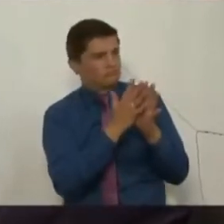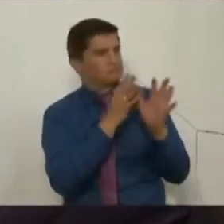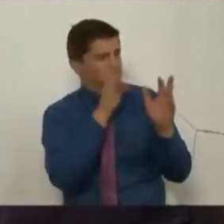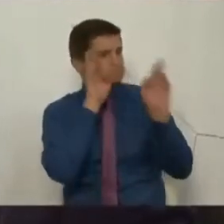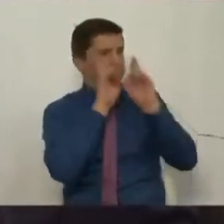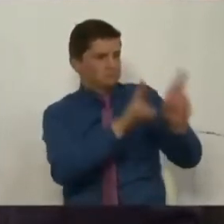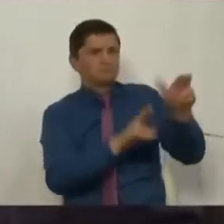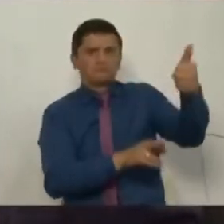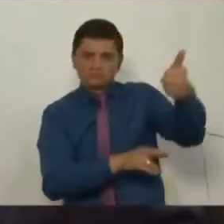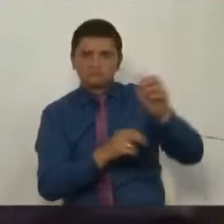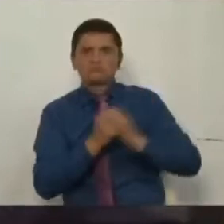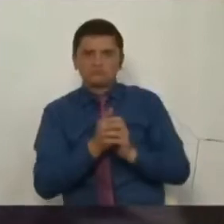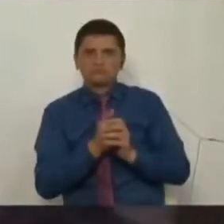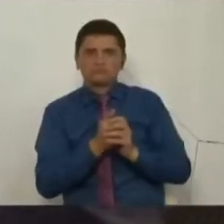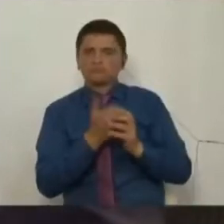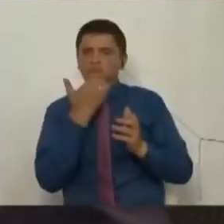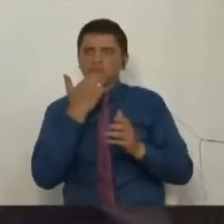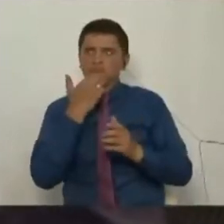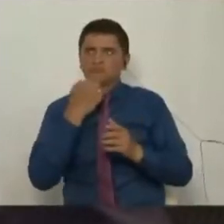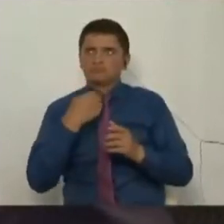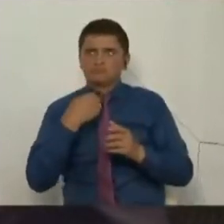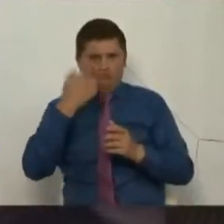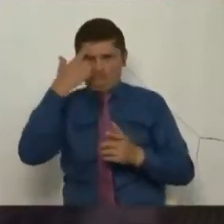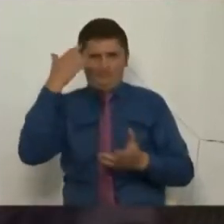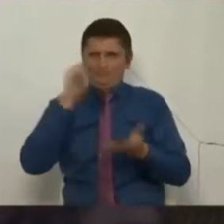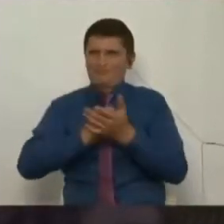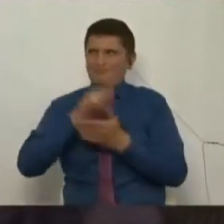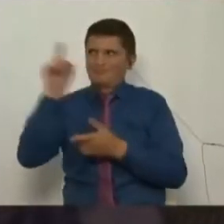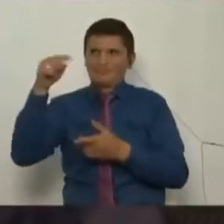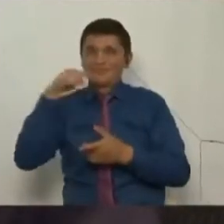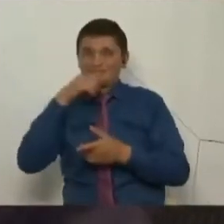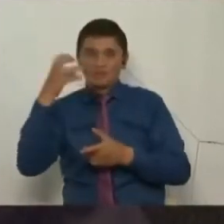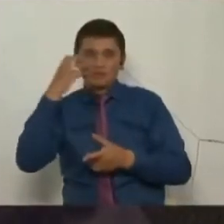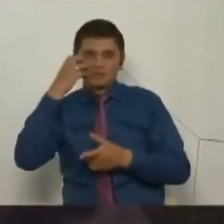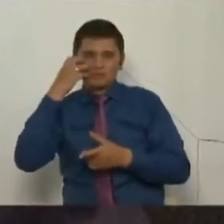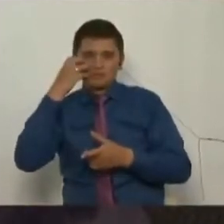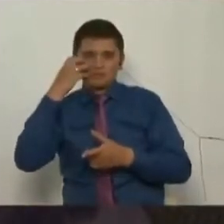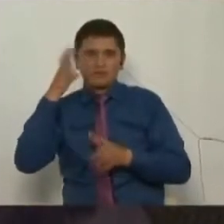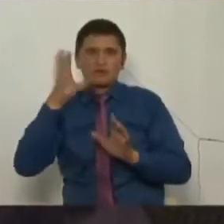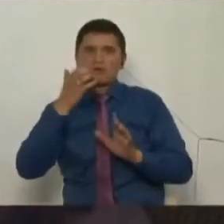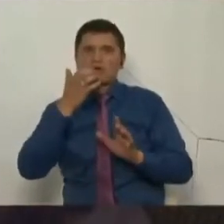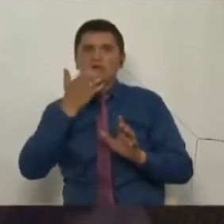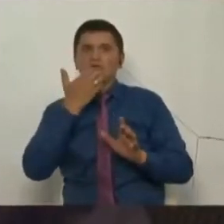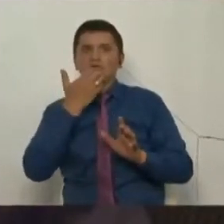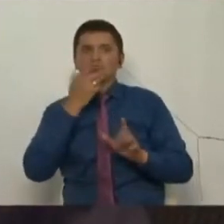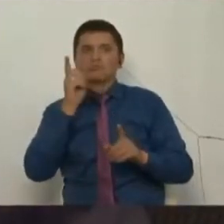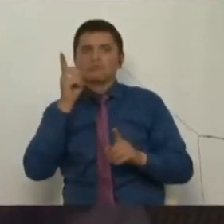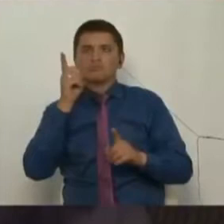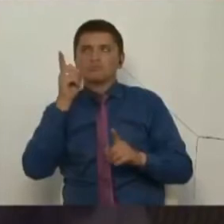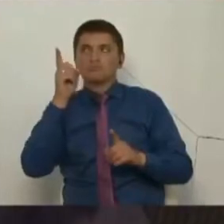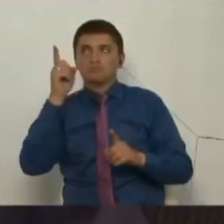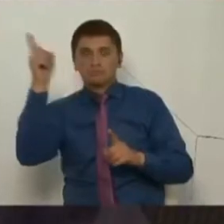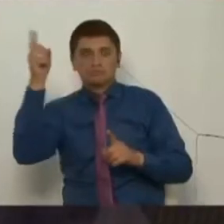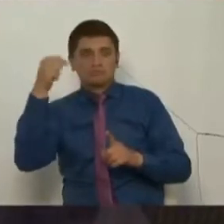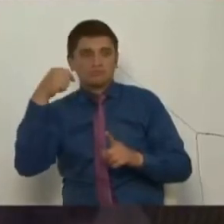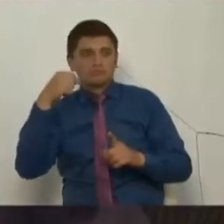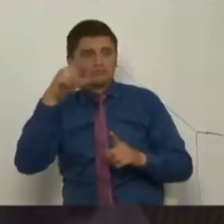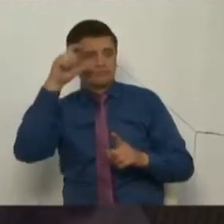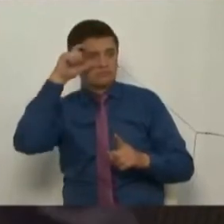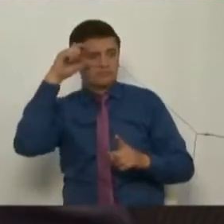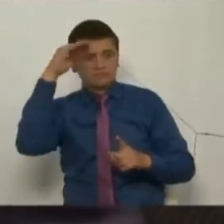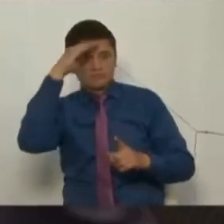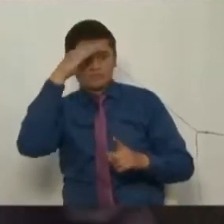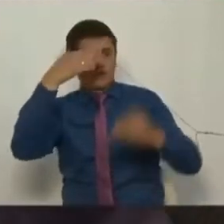Yo no creo que Iván Duque esté en el tema de inhabilitar a Gustavo Petro.